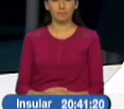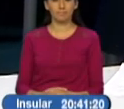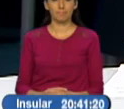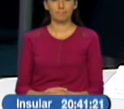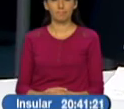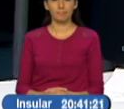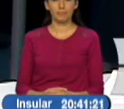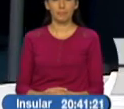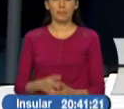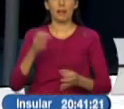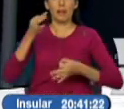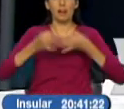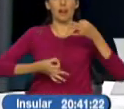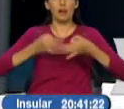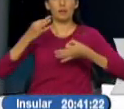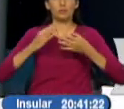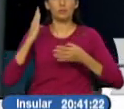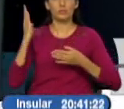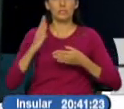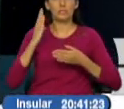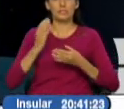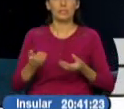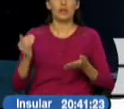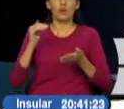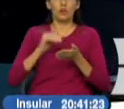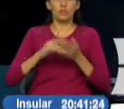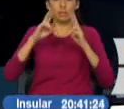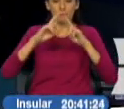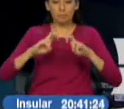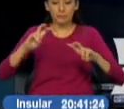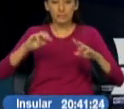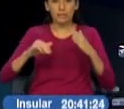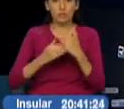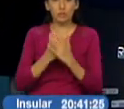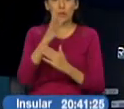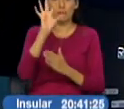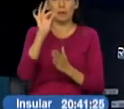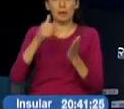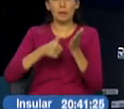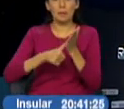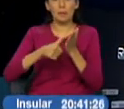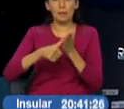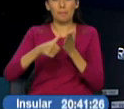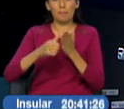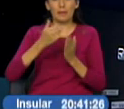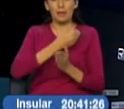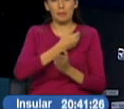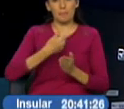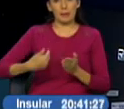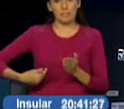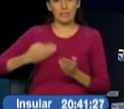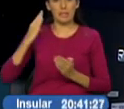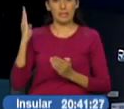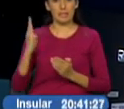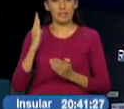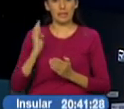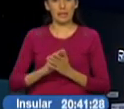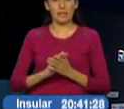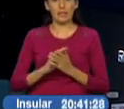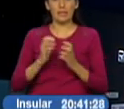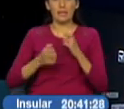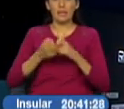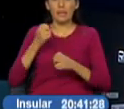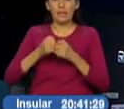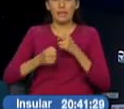La justicia de Brasil abre nuevas investigaciones en contra de nueve ministros del presidente Michel Temer por tener vinculaciones en el caso Odebrecht